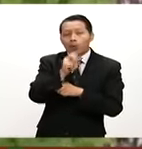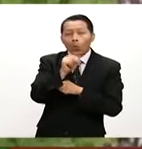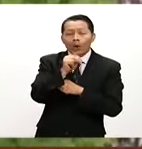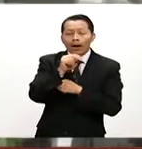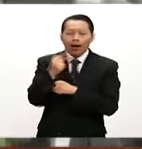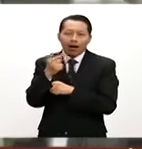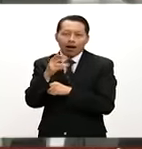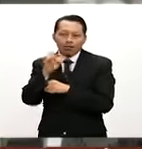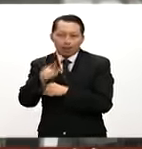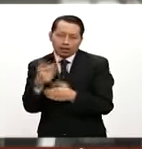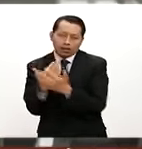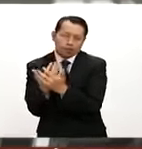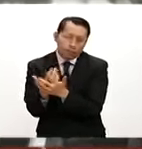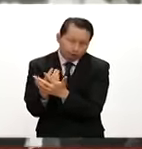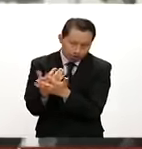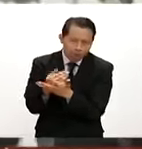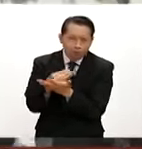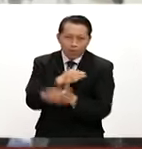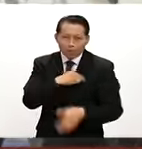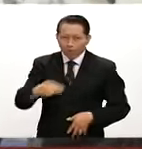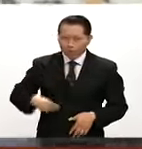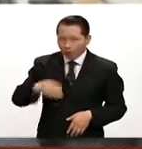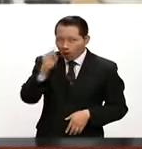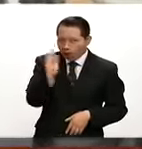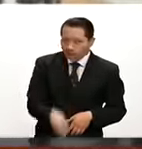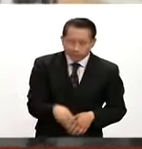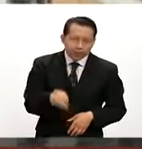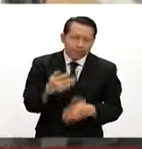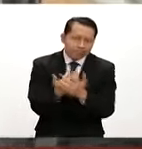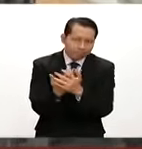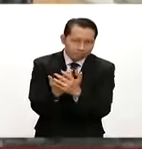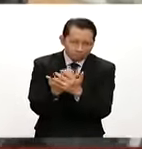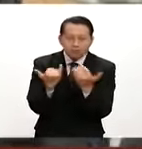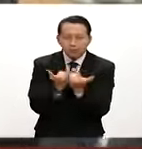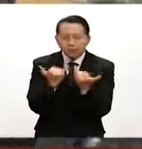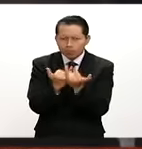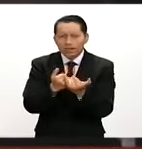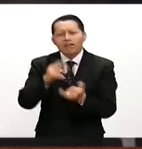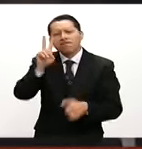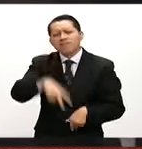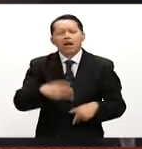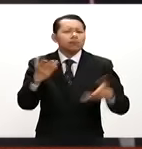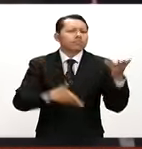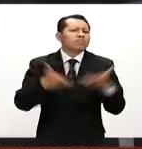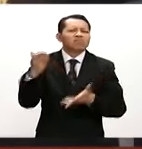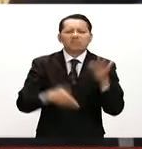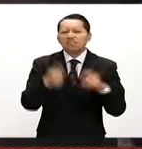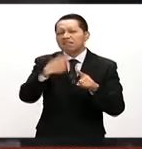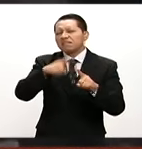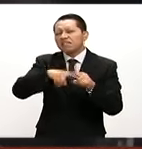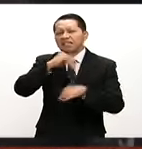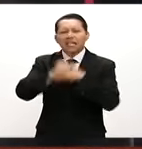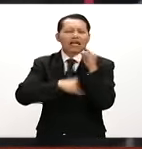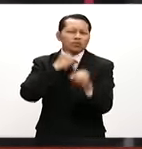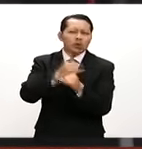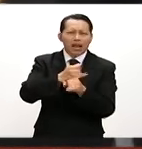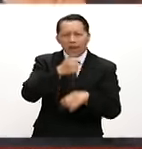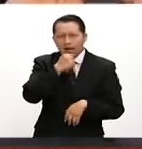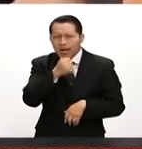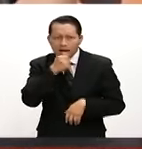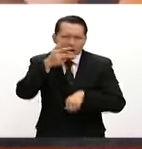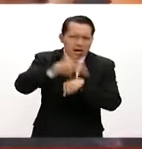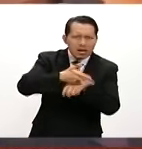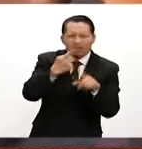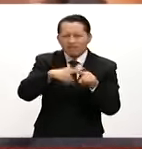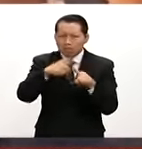apruebe esta moción. Y pues sí, de hecho, vinieron muchos, muchos medios internacionales y también personas que venían de